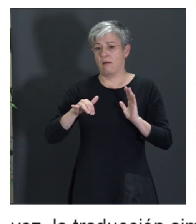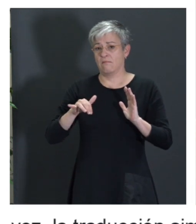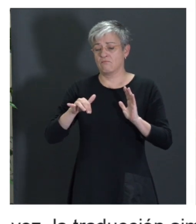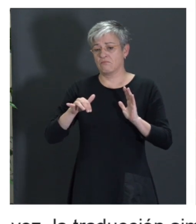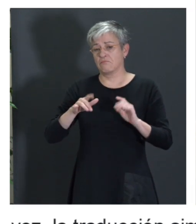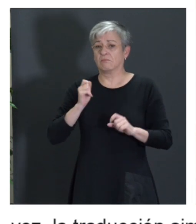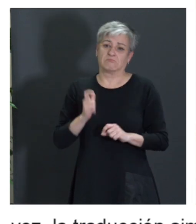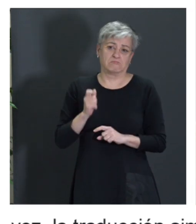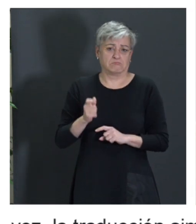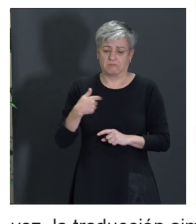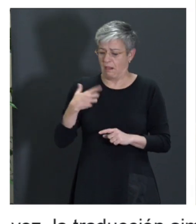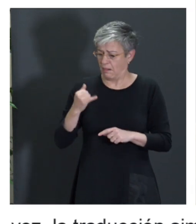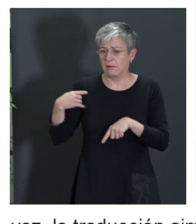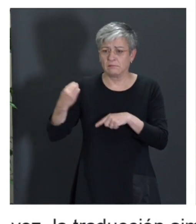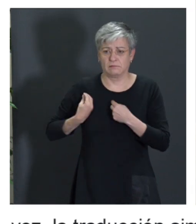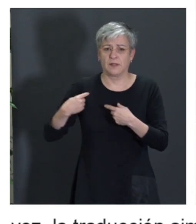una forma habitual.